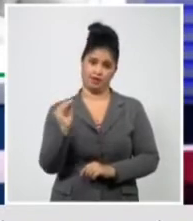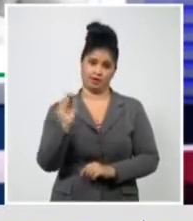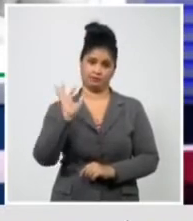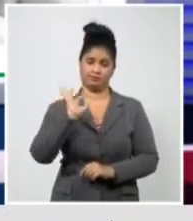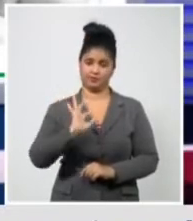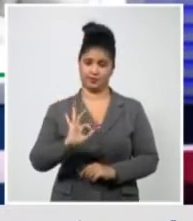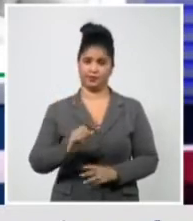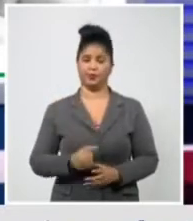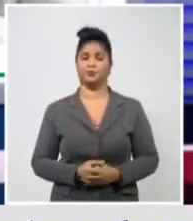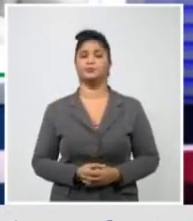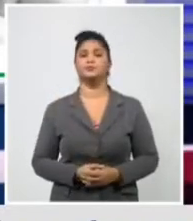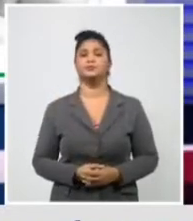Por tanto, ha sido una...